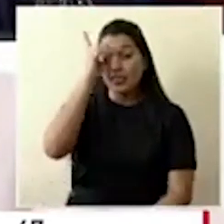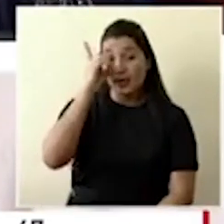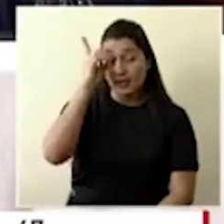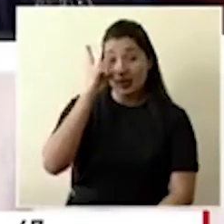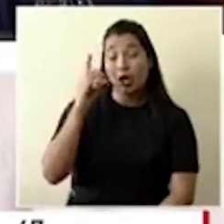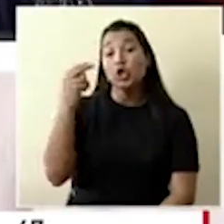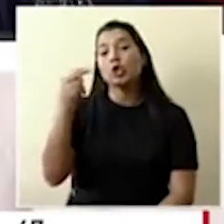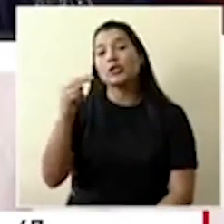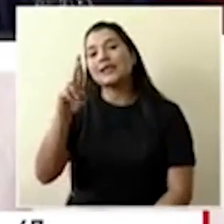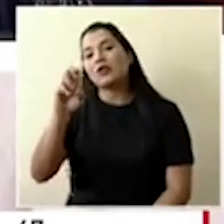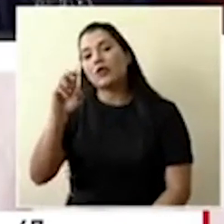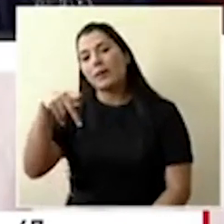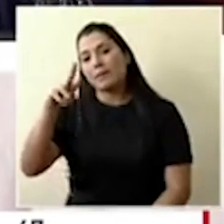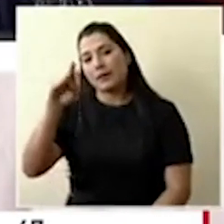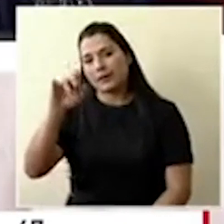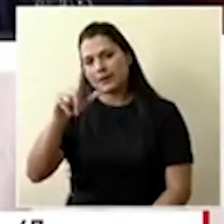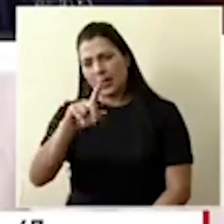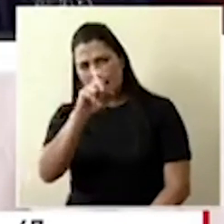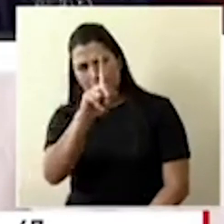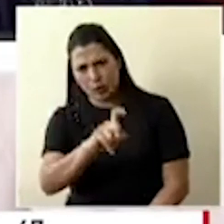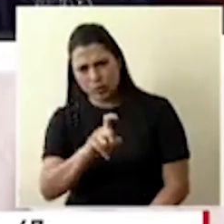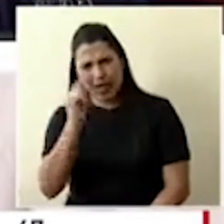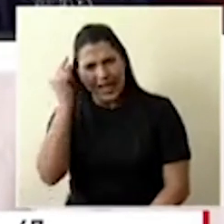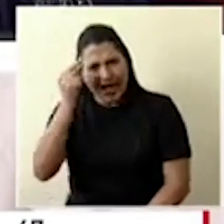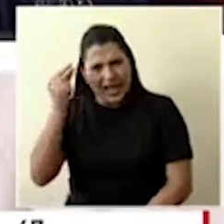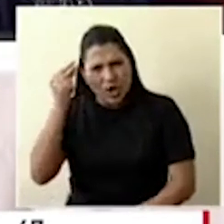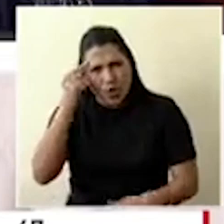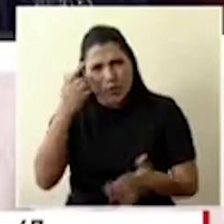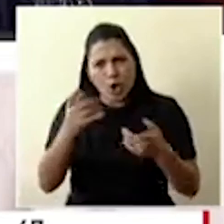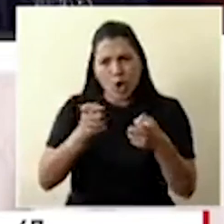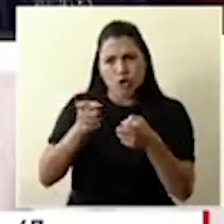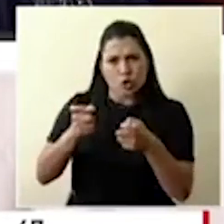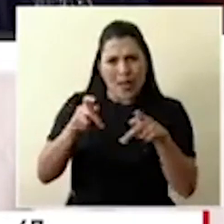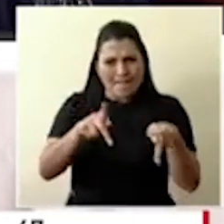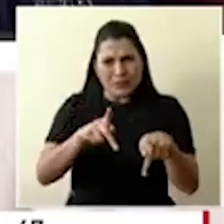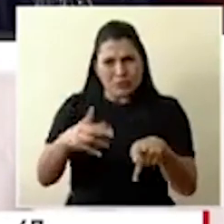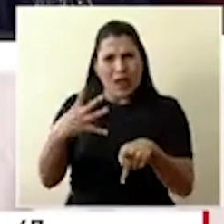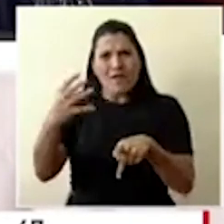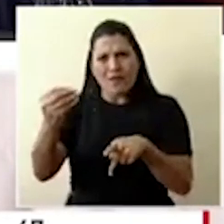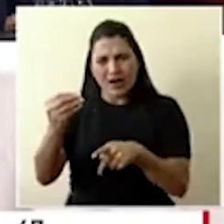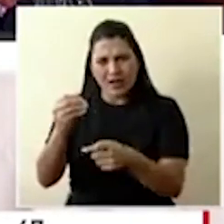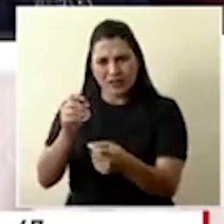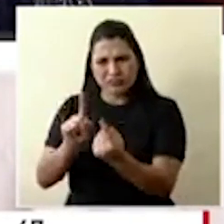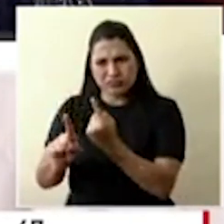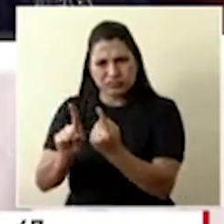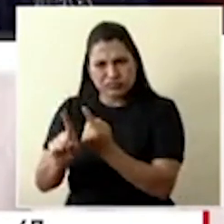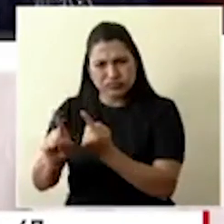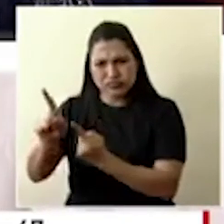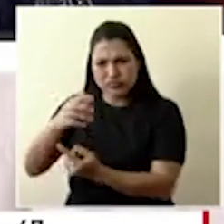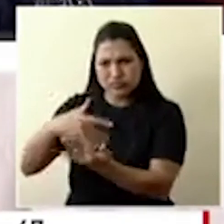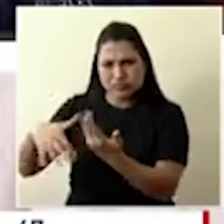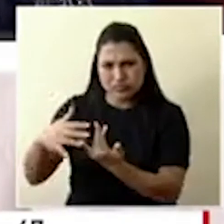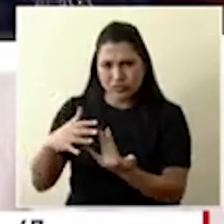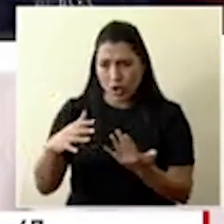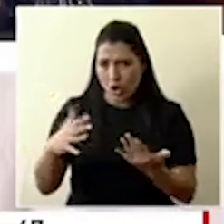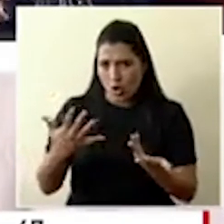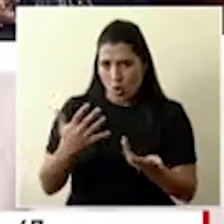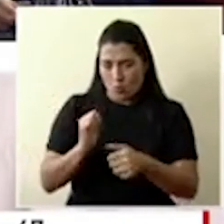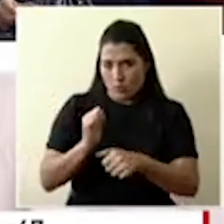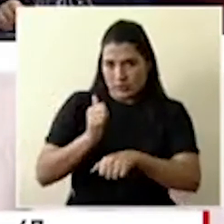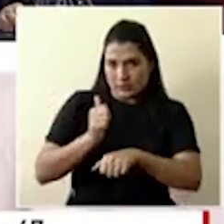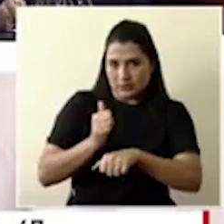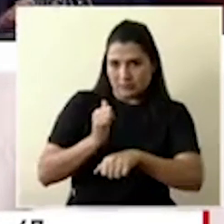consulta. ¿Cómo está midiendo el gobierno el movimiento de las personas en la vía pública? ¿Por zona? ¿Por horarios? ¿Con cuáles herramientas? ¿O se basan en